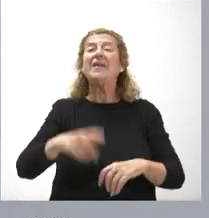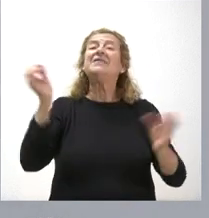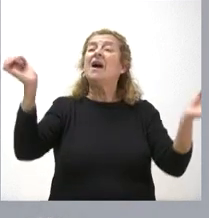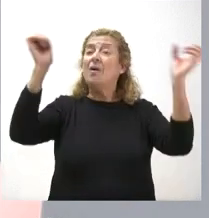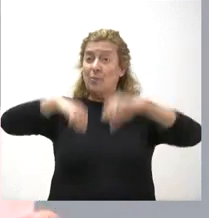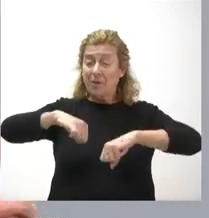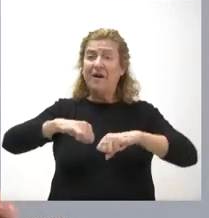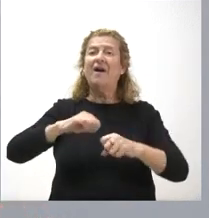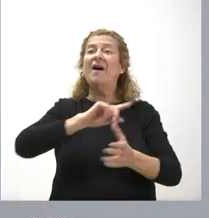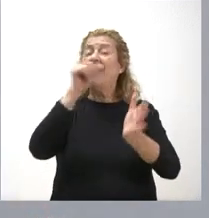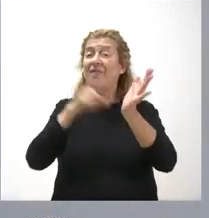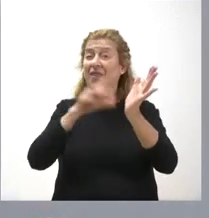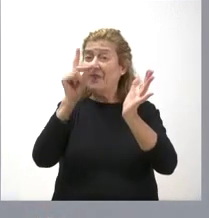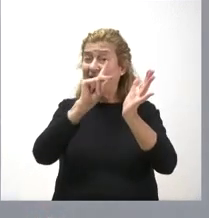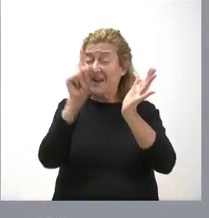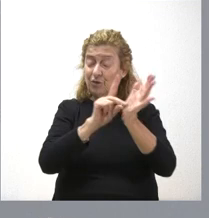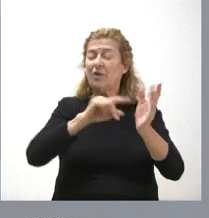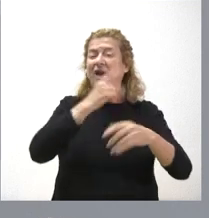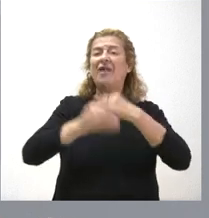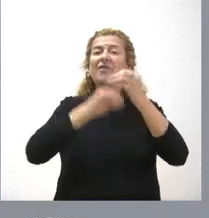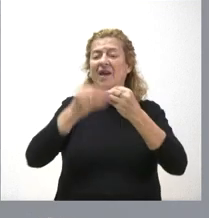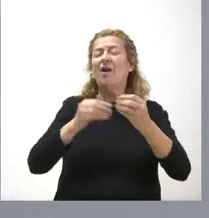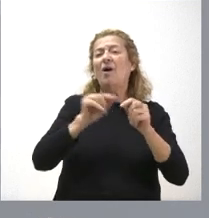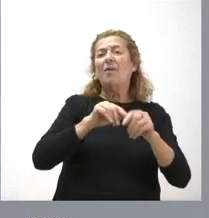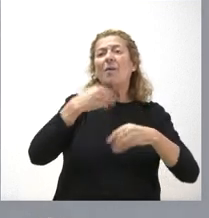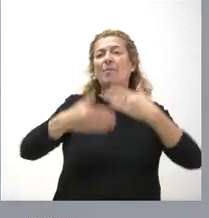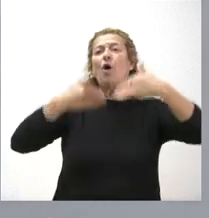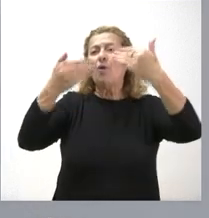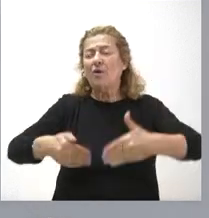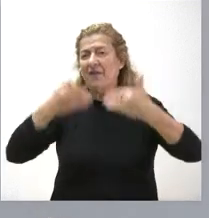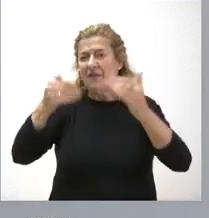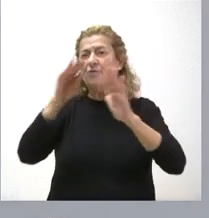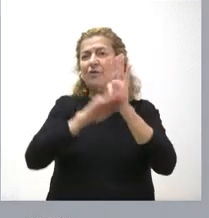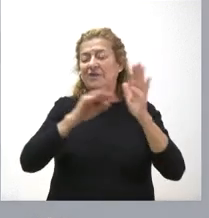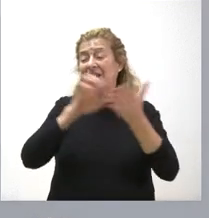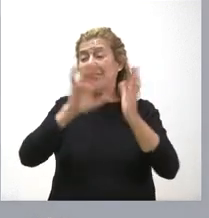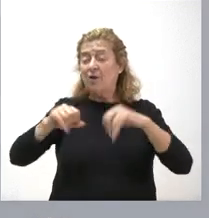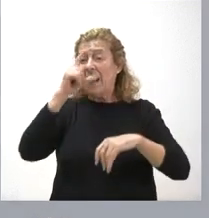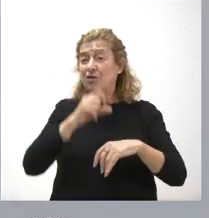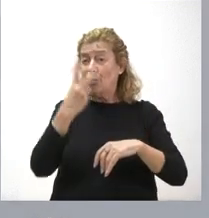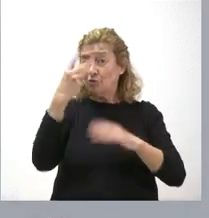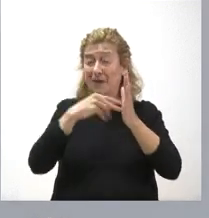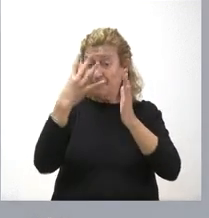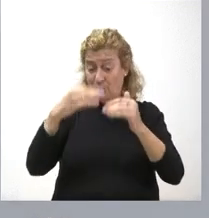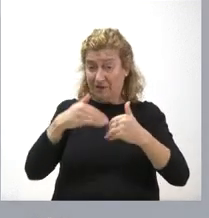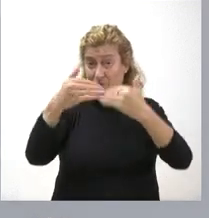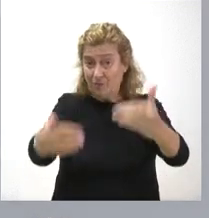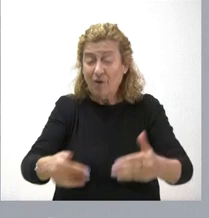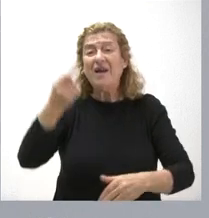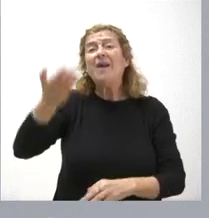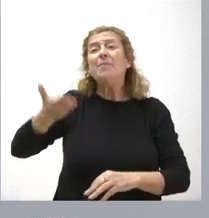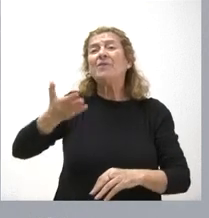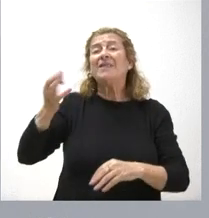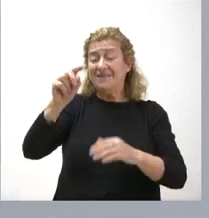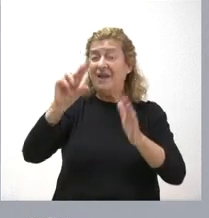el decreto que regula las condiciones de la prórroga de los presupuestos de la Comunidad de Castilla y León a partir del año 24. Lo importante de este